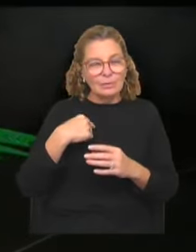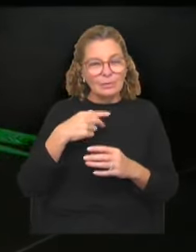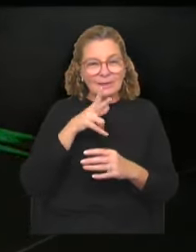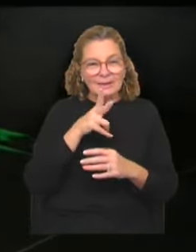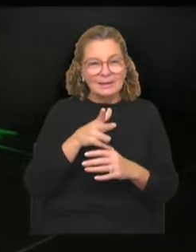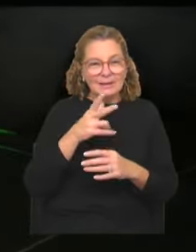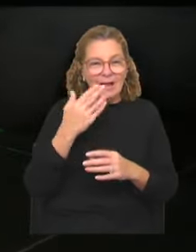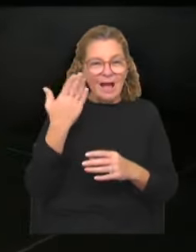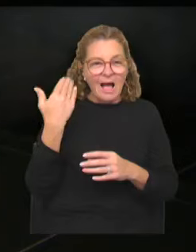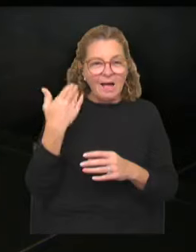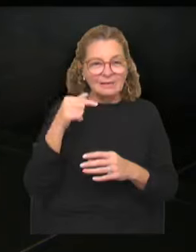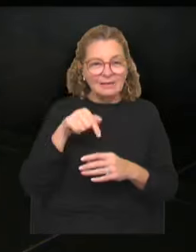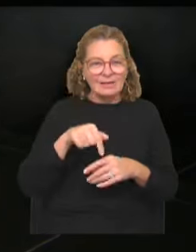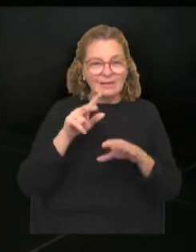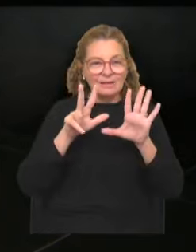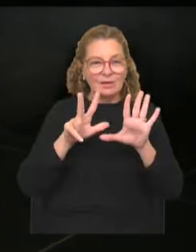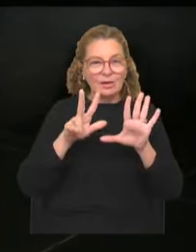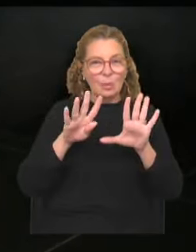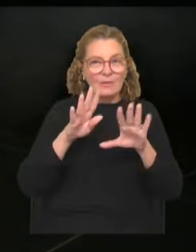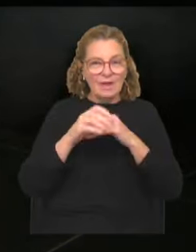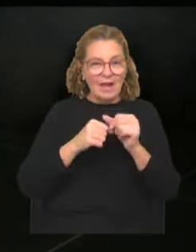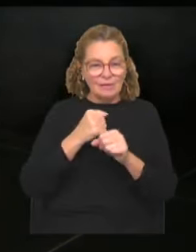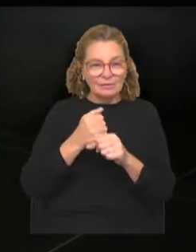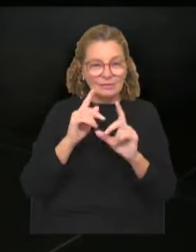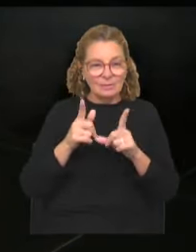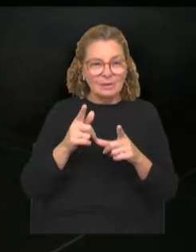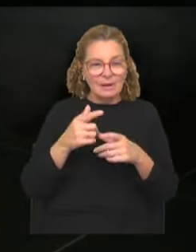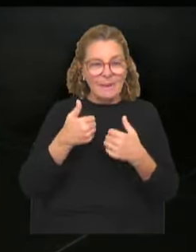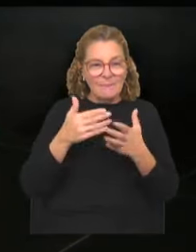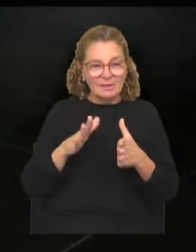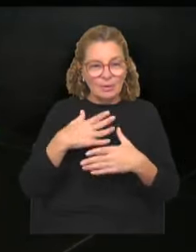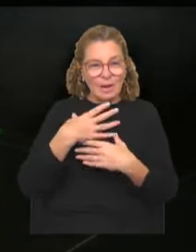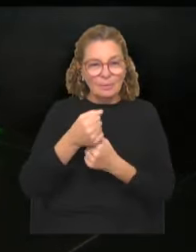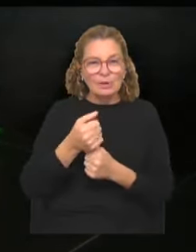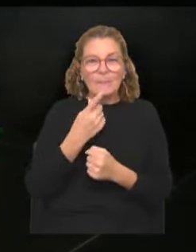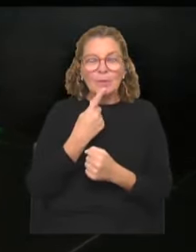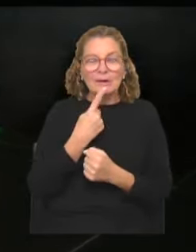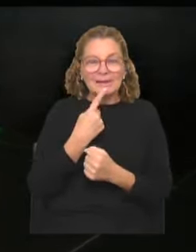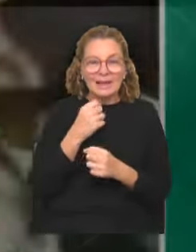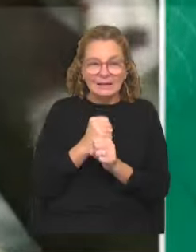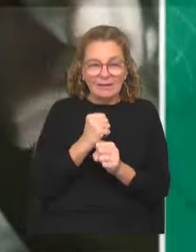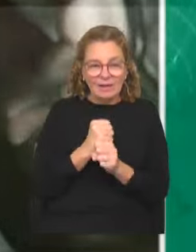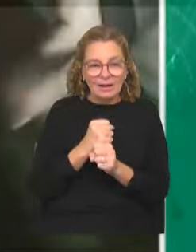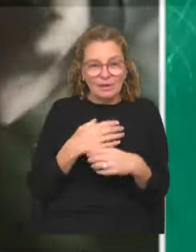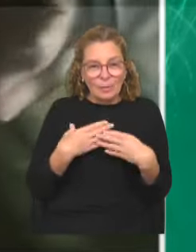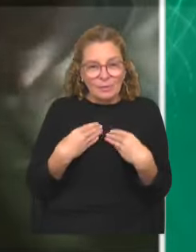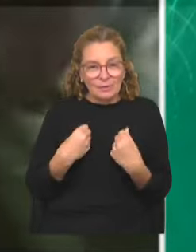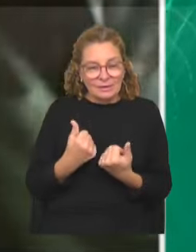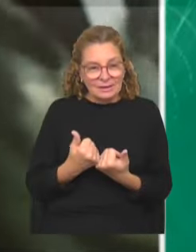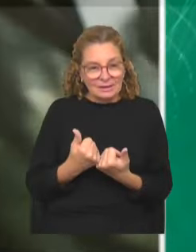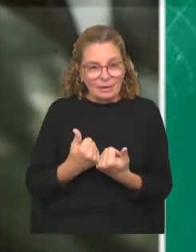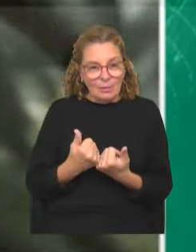tenía 19 años y también estaba empezando militar y, en fin, sentí como la